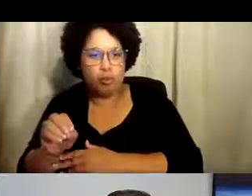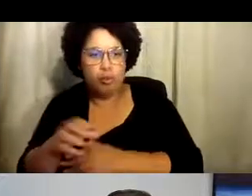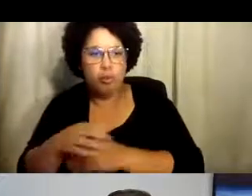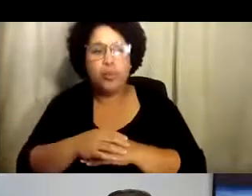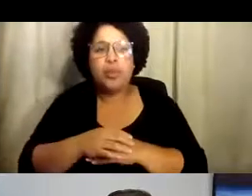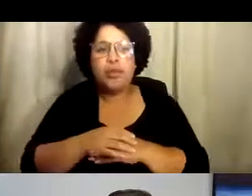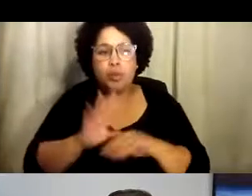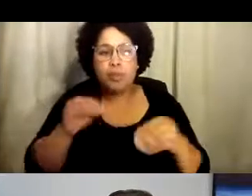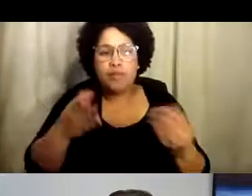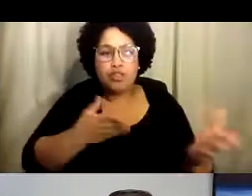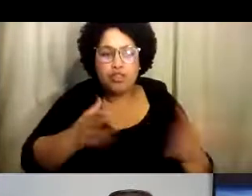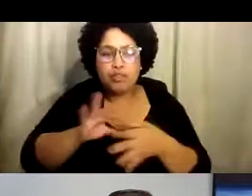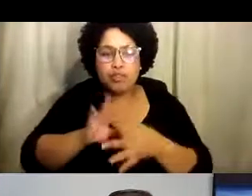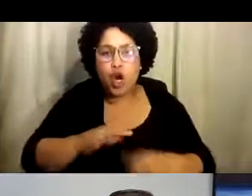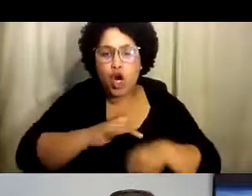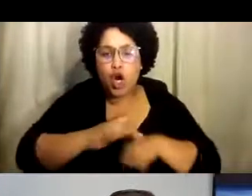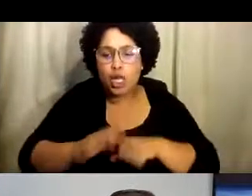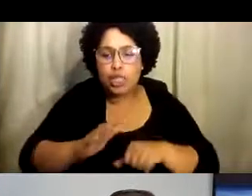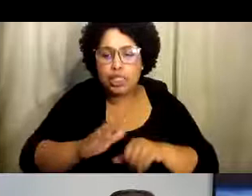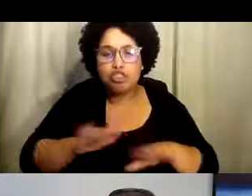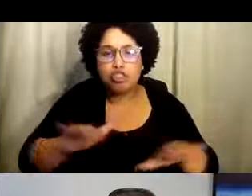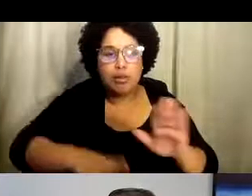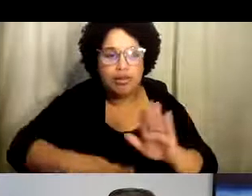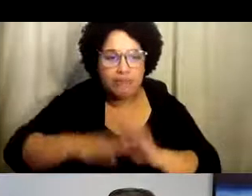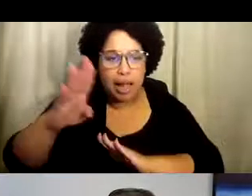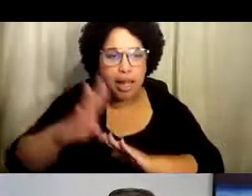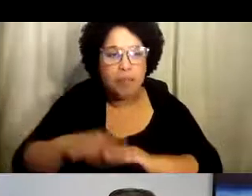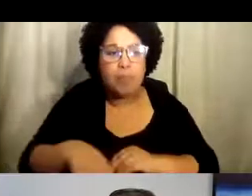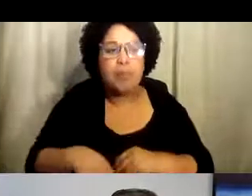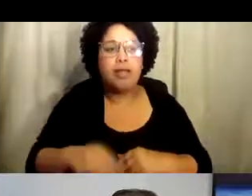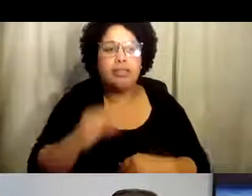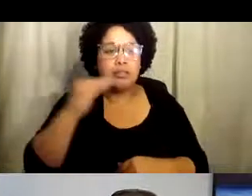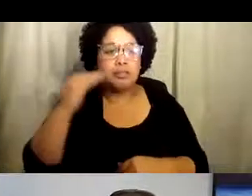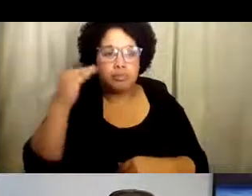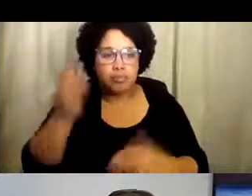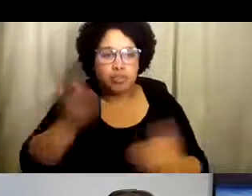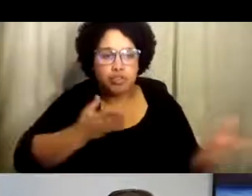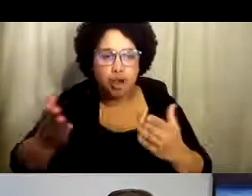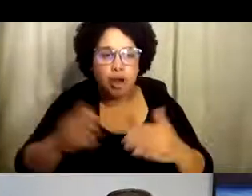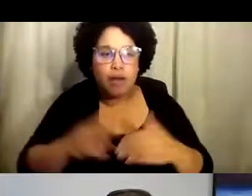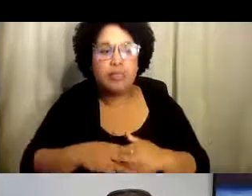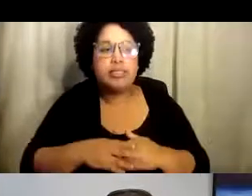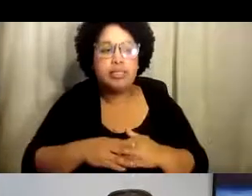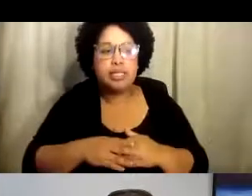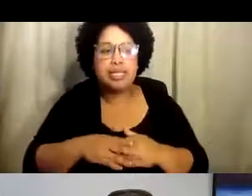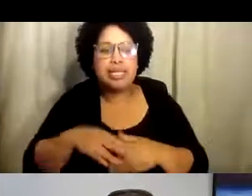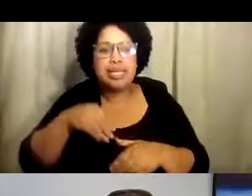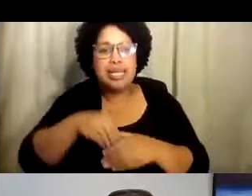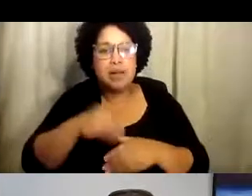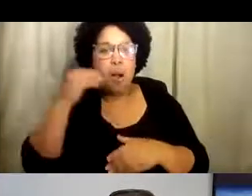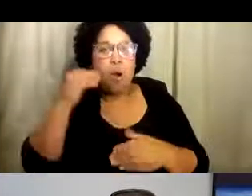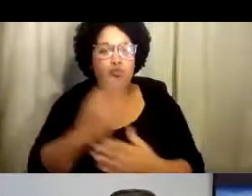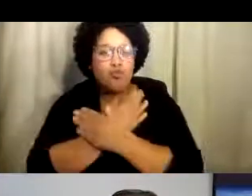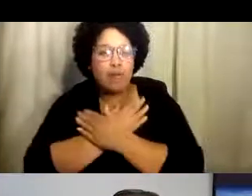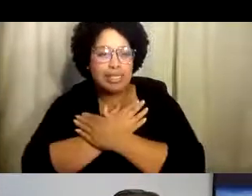Ofrecemos varios servicios para todas las ciudades, lo cual incluye inicio temprano, desarrollo